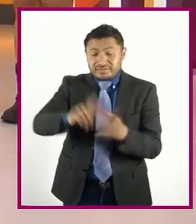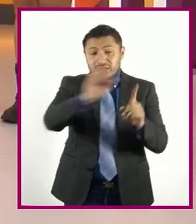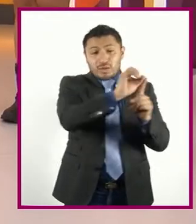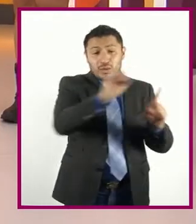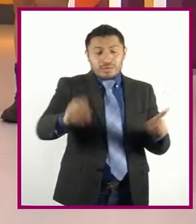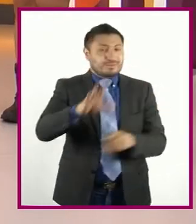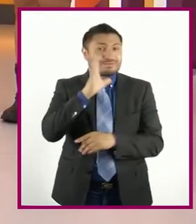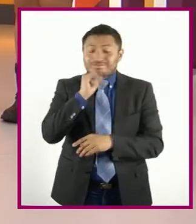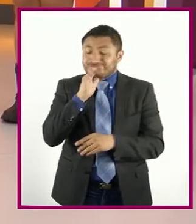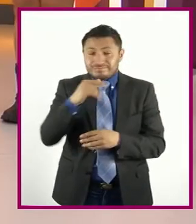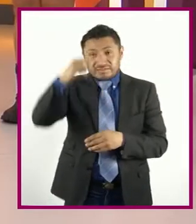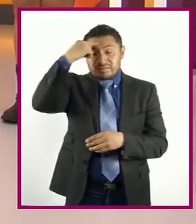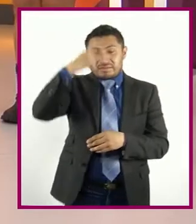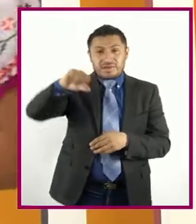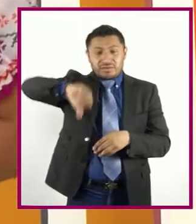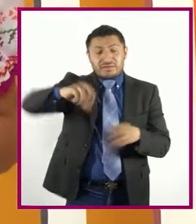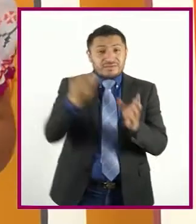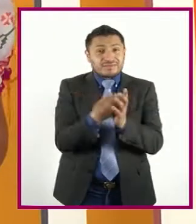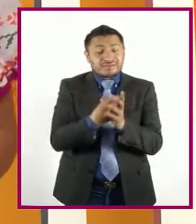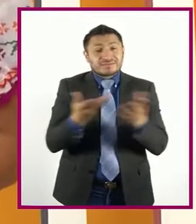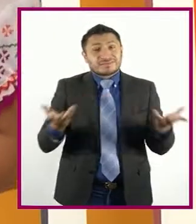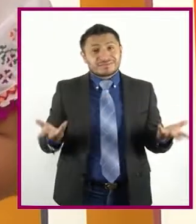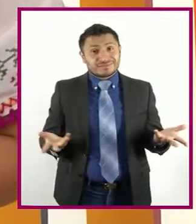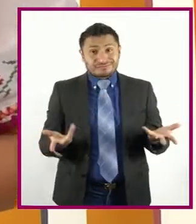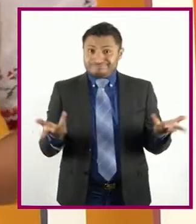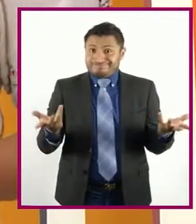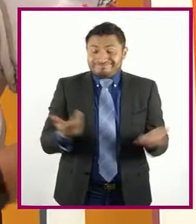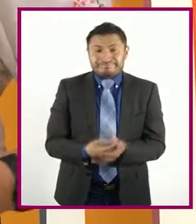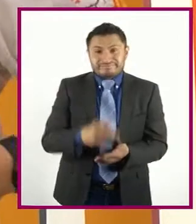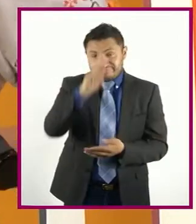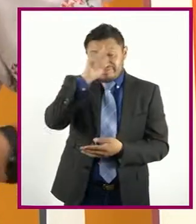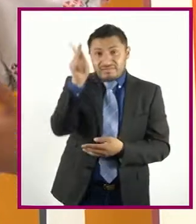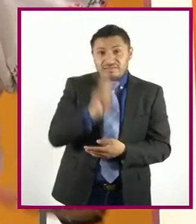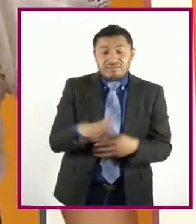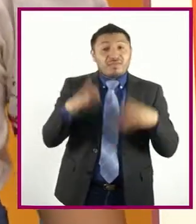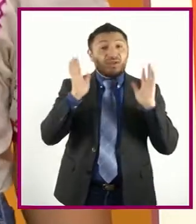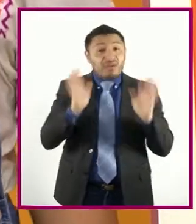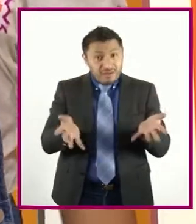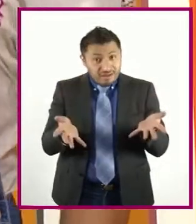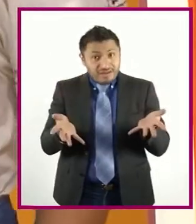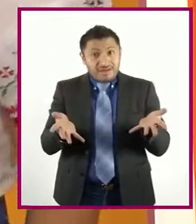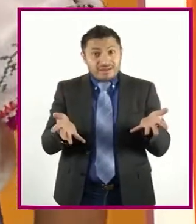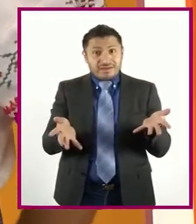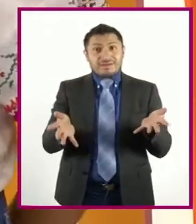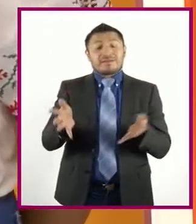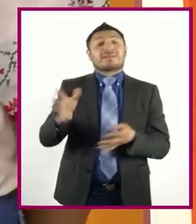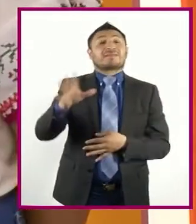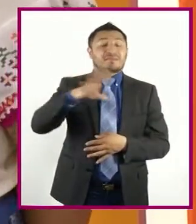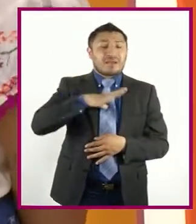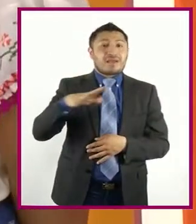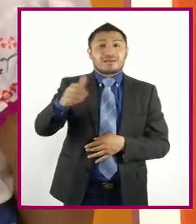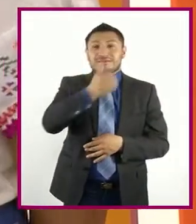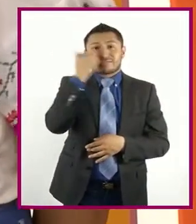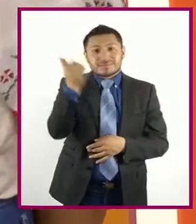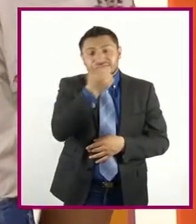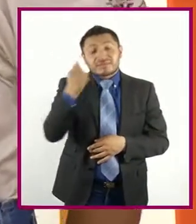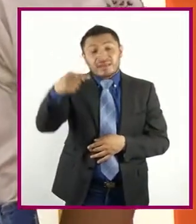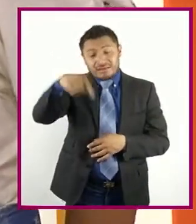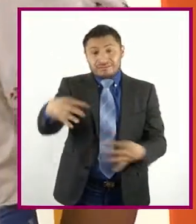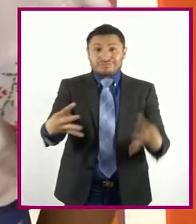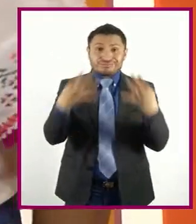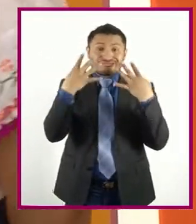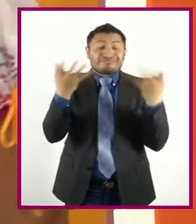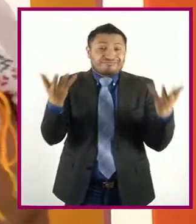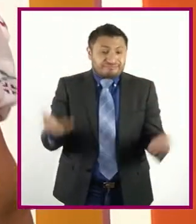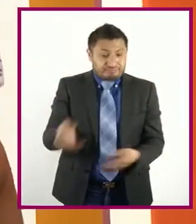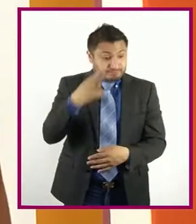ordenarla para la sesión de hoy Y lo peor del caso es que ya tenemos A las y los estudiantes aquí Y